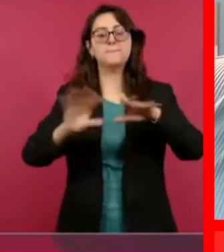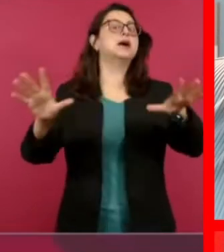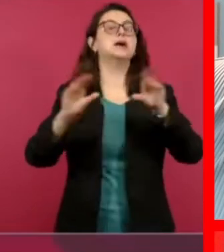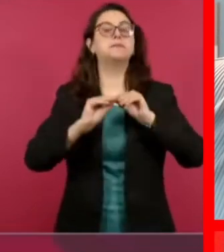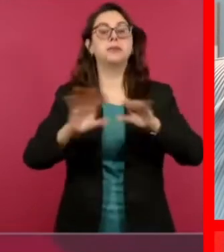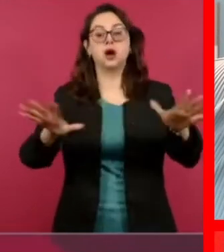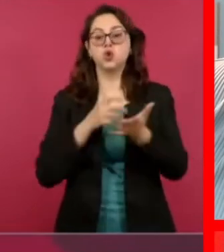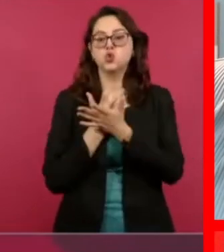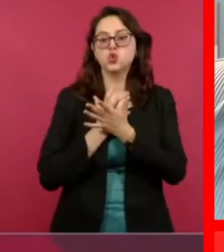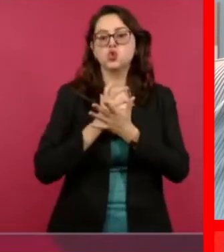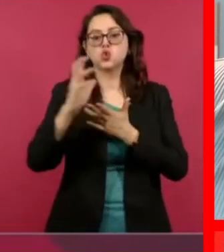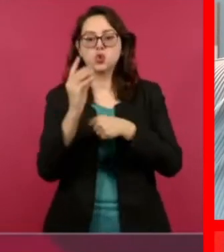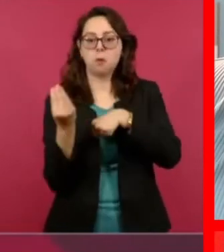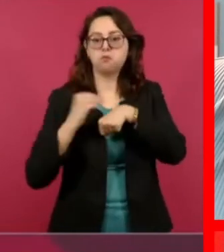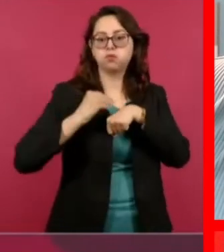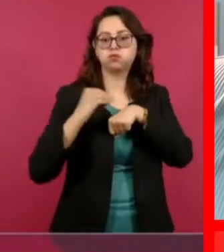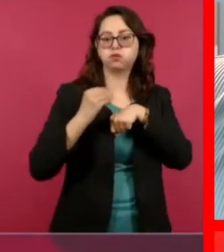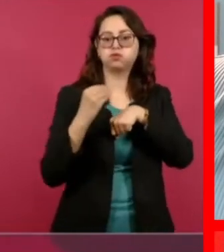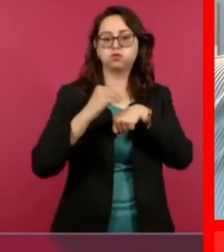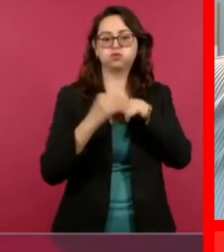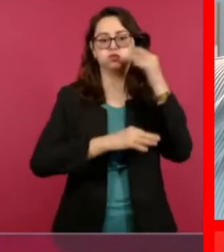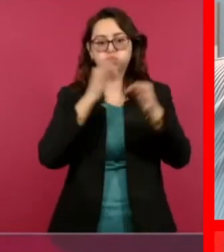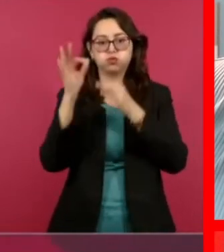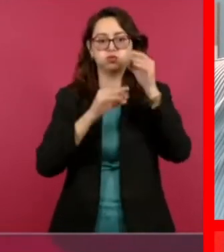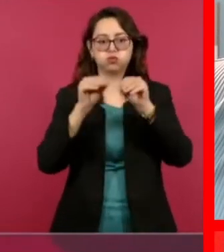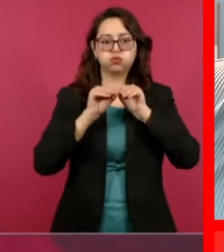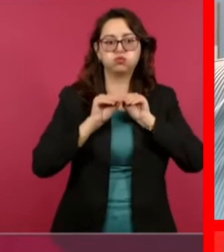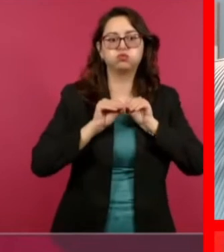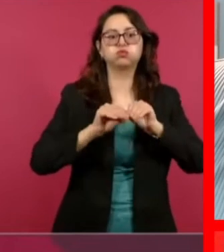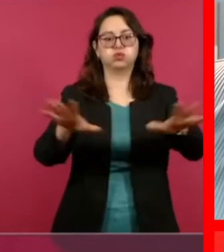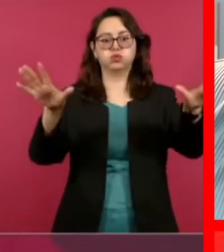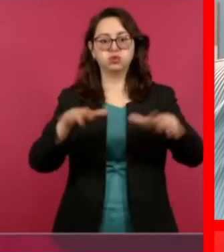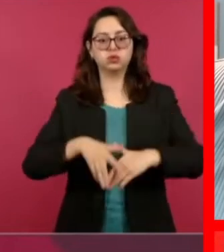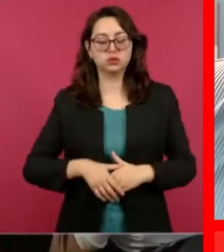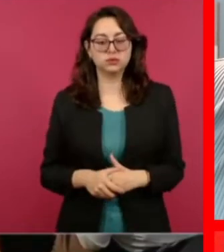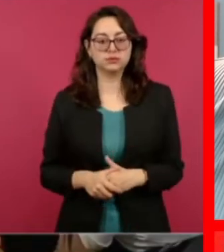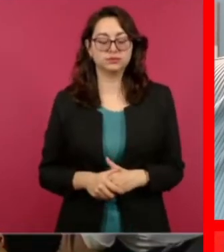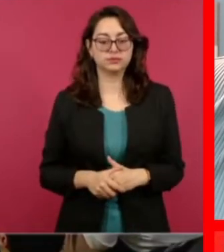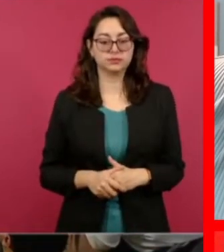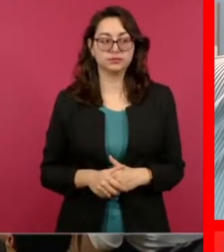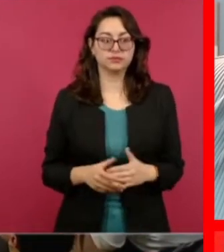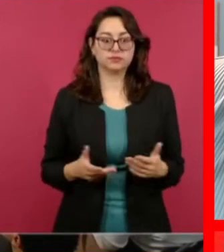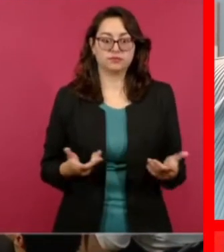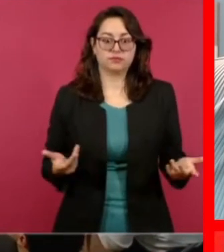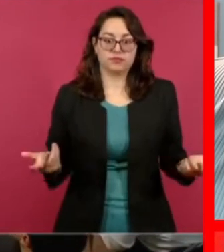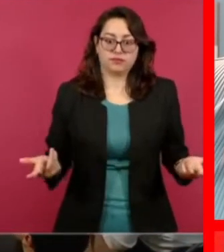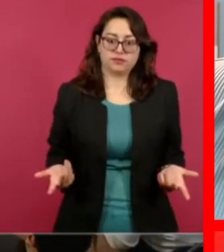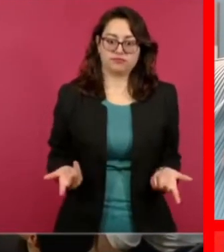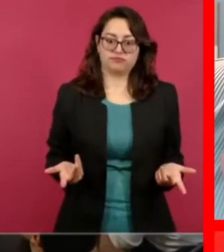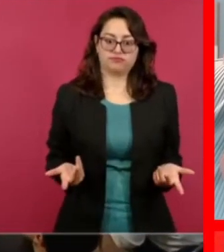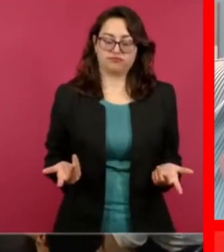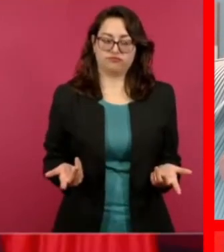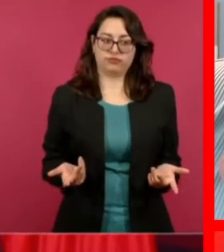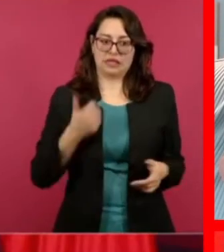vuelven viral. Entonces, nada más aprovechar para aclarar de que ya se está